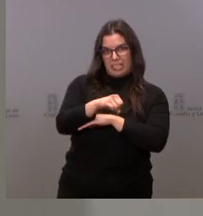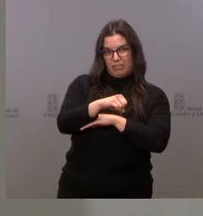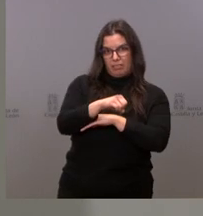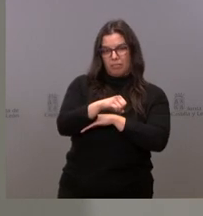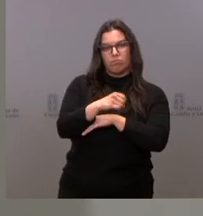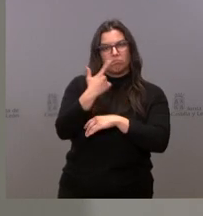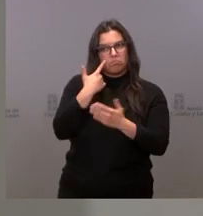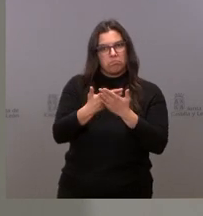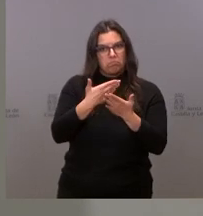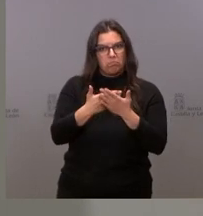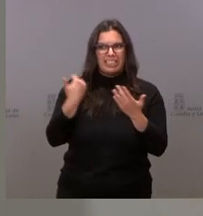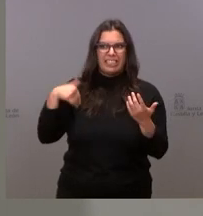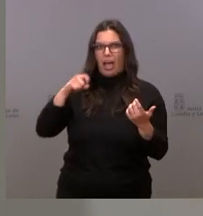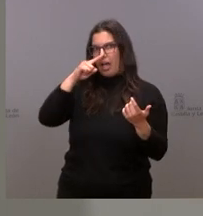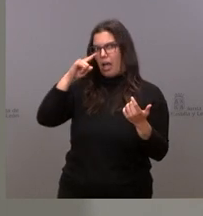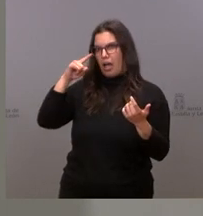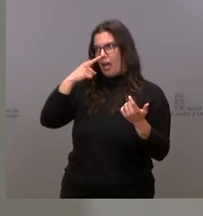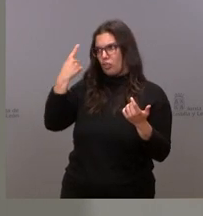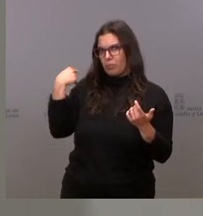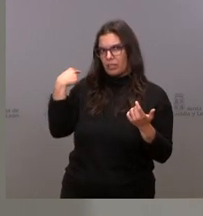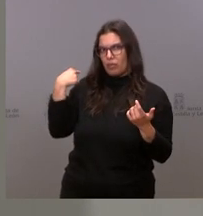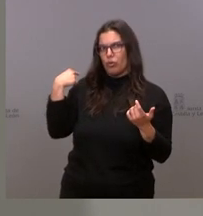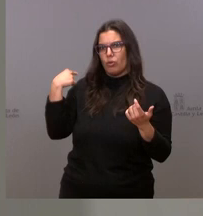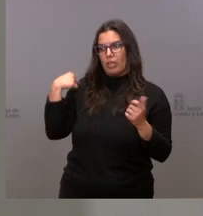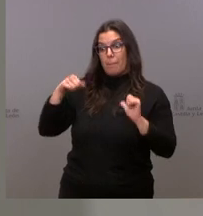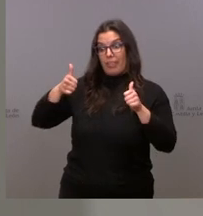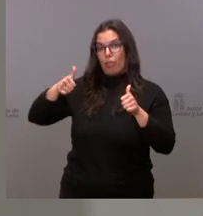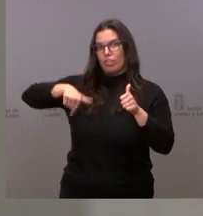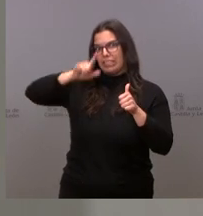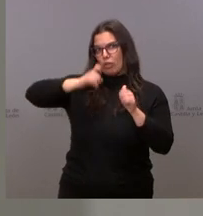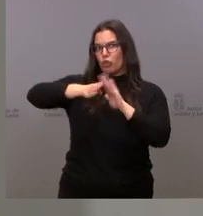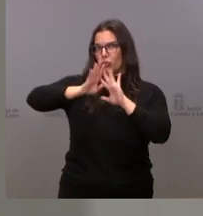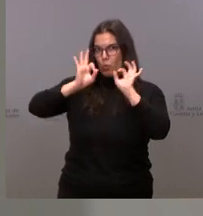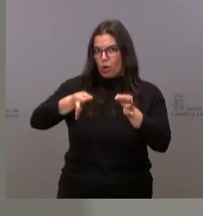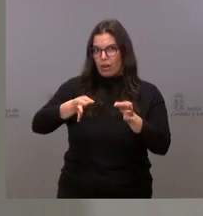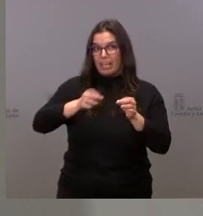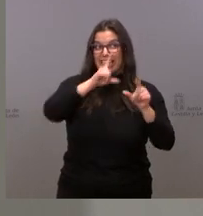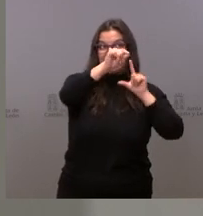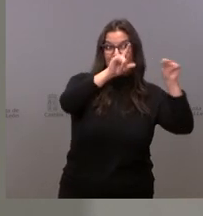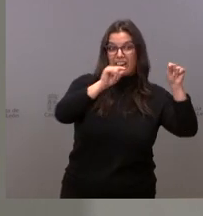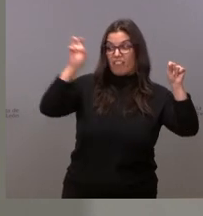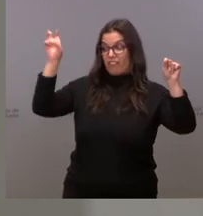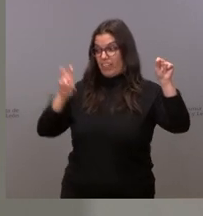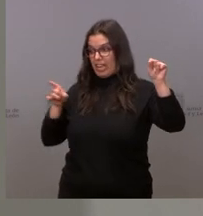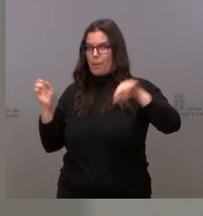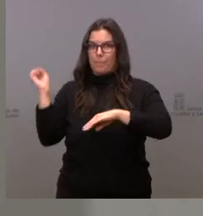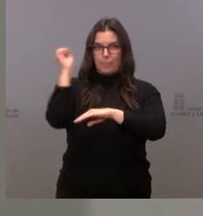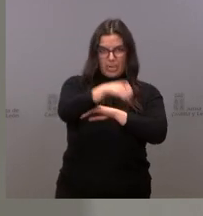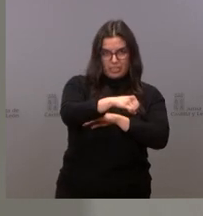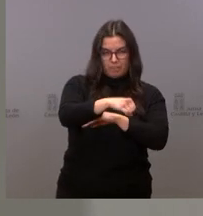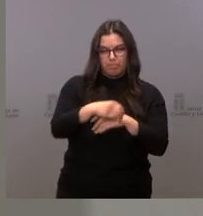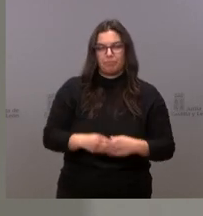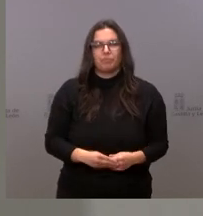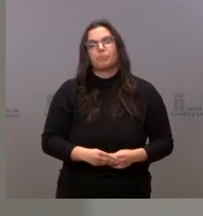que ya cerró el año 2020, se confirma en este primer avance de 2021.